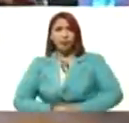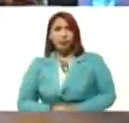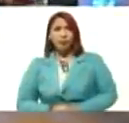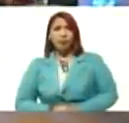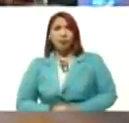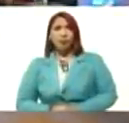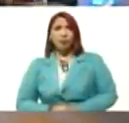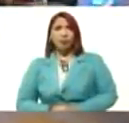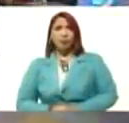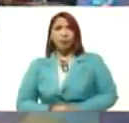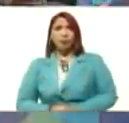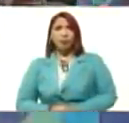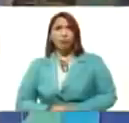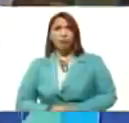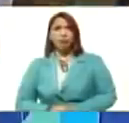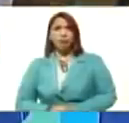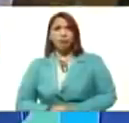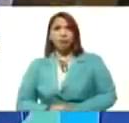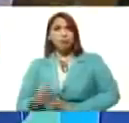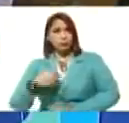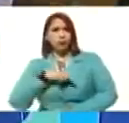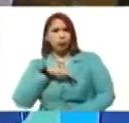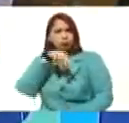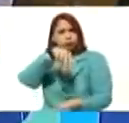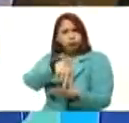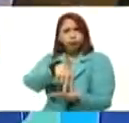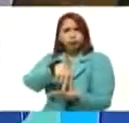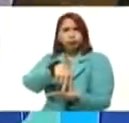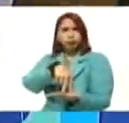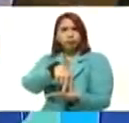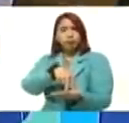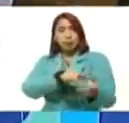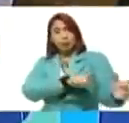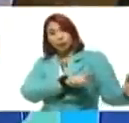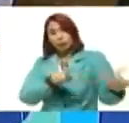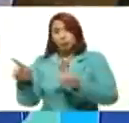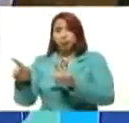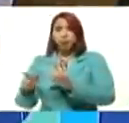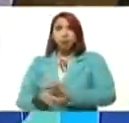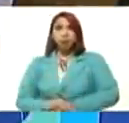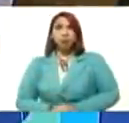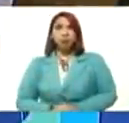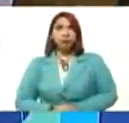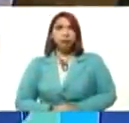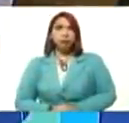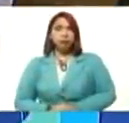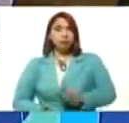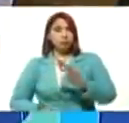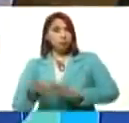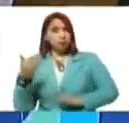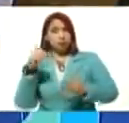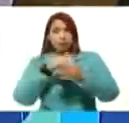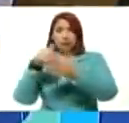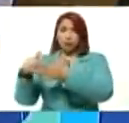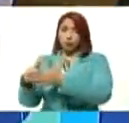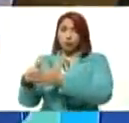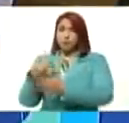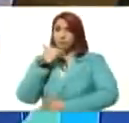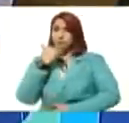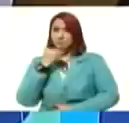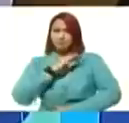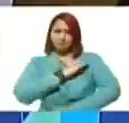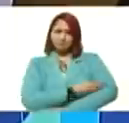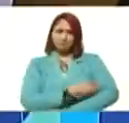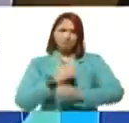carácter no convencional. Pero aquí estamos, de pie, listos para ir a las elecciones con mucha